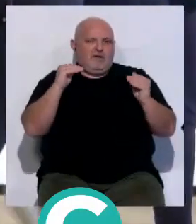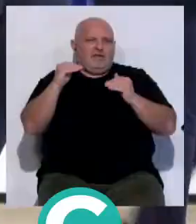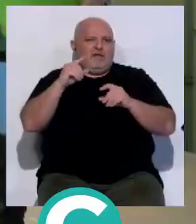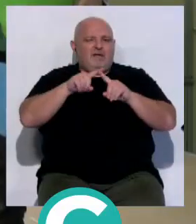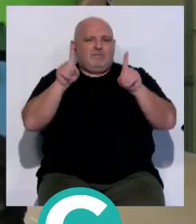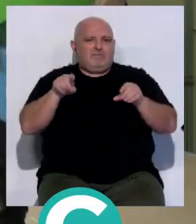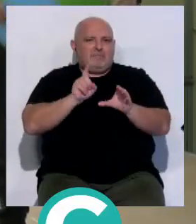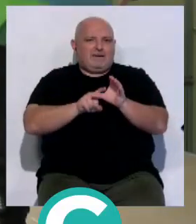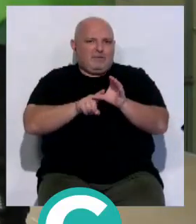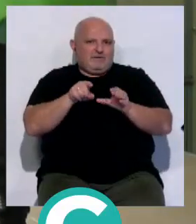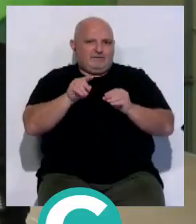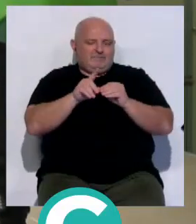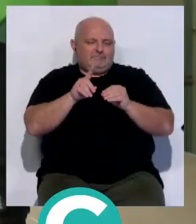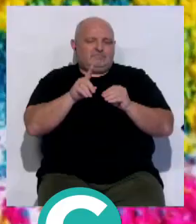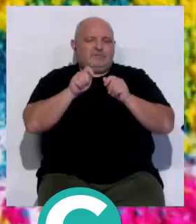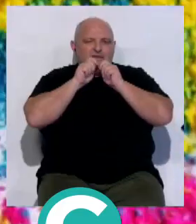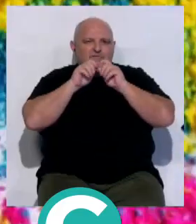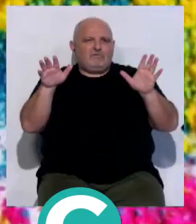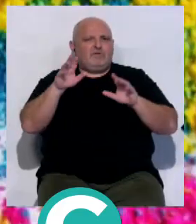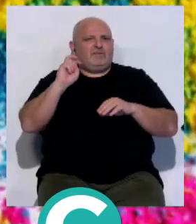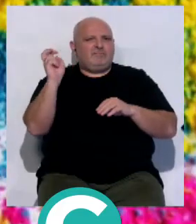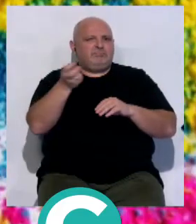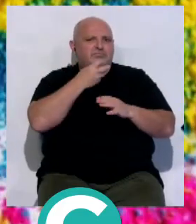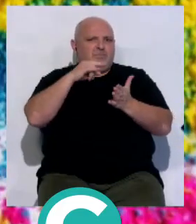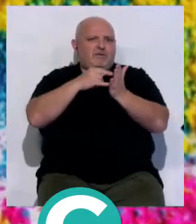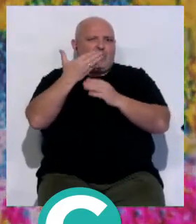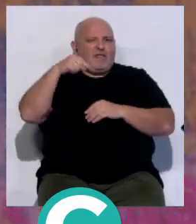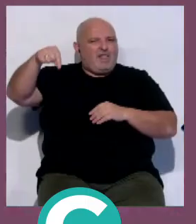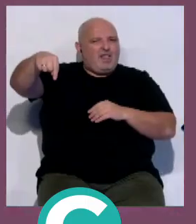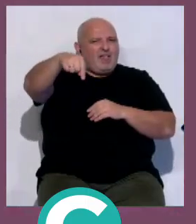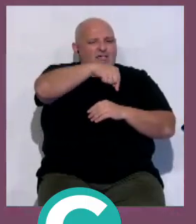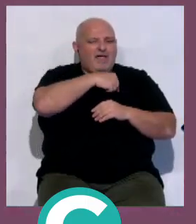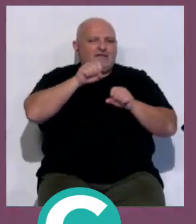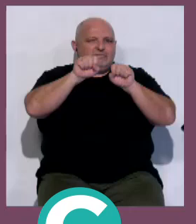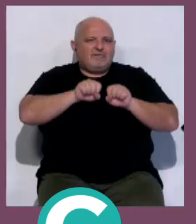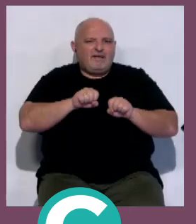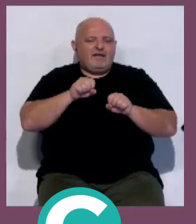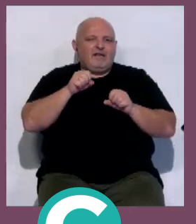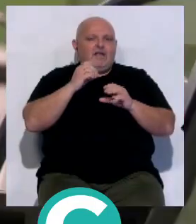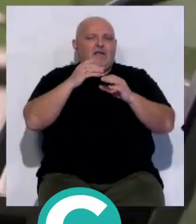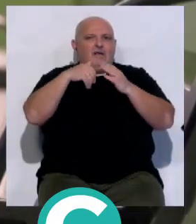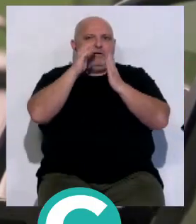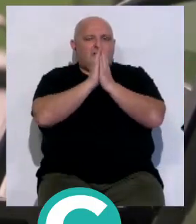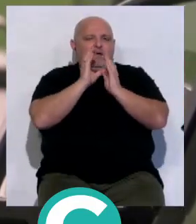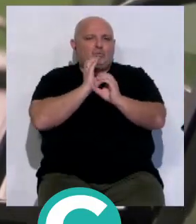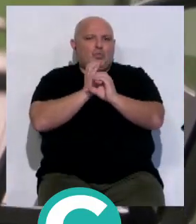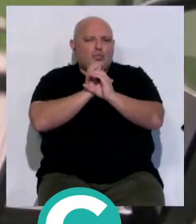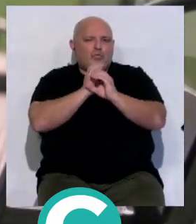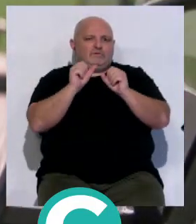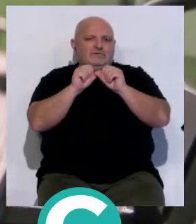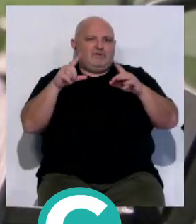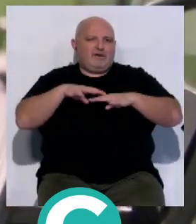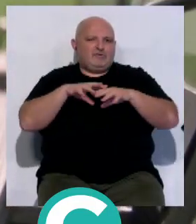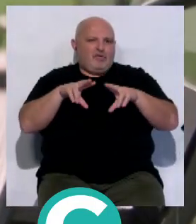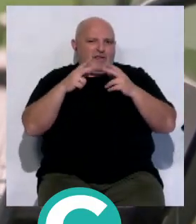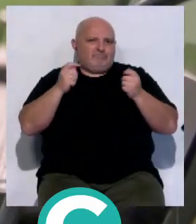escolarización. Además de la difusión de los distintos proyectos y de las instalaciones en las pantallas de autobuses, en la televisión municipal y en redes